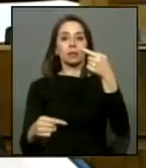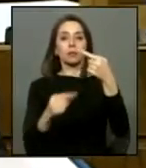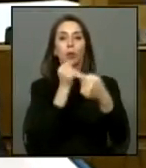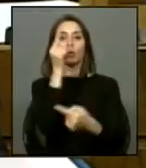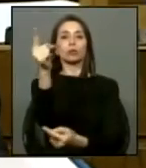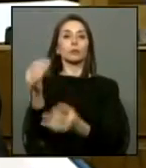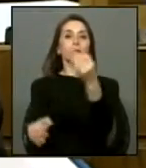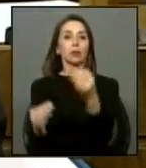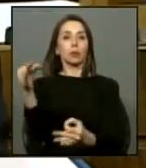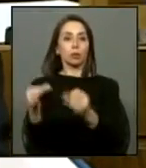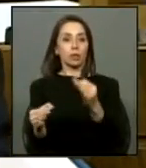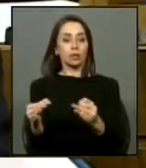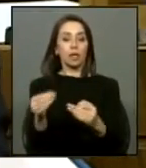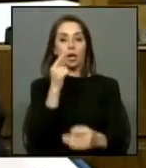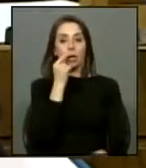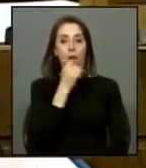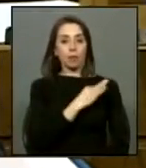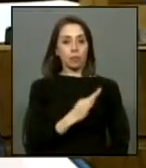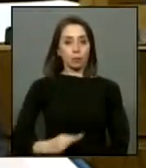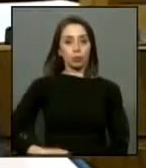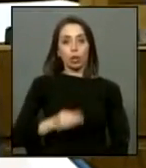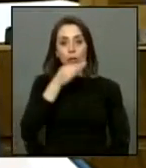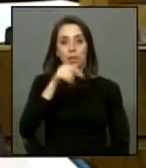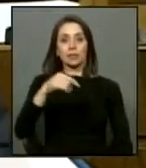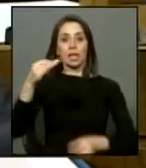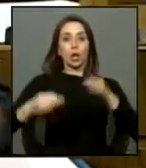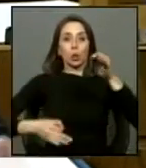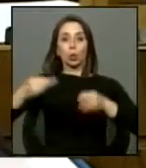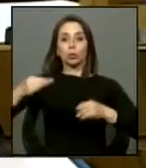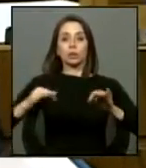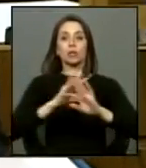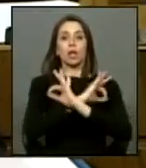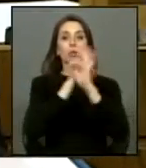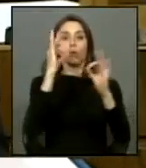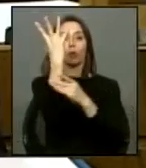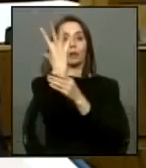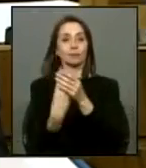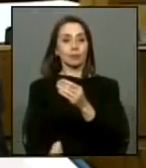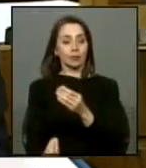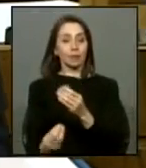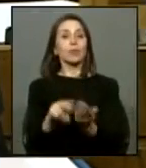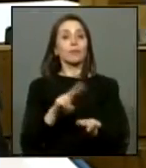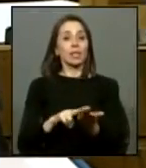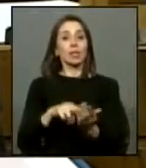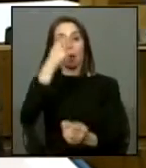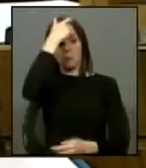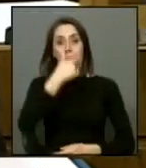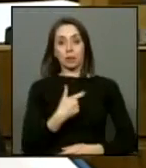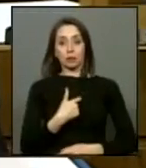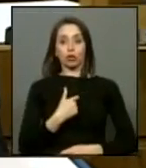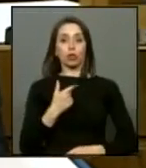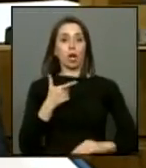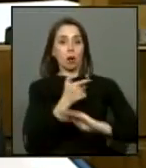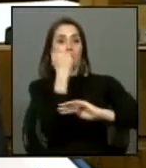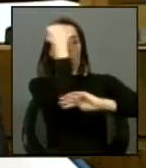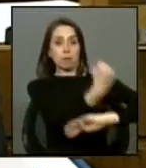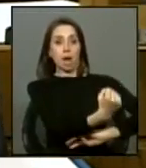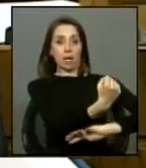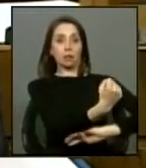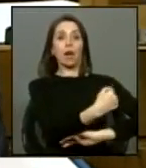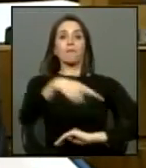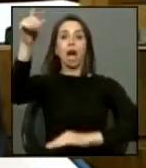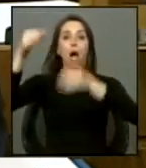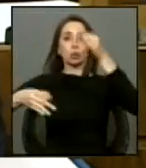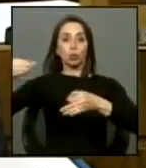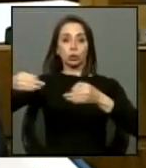judicial el propio diputado decía de que aquí la justicia nunca termina bueno la verdad es que cuando una persona asesina a alguien si lo juzgan